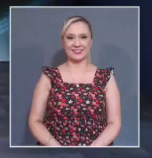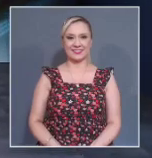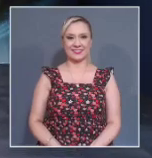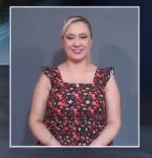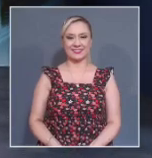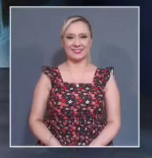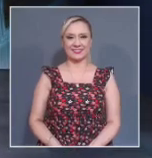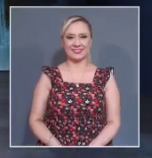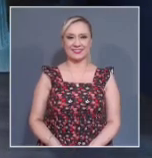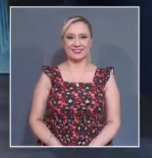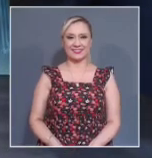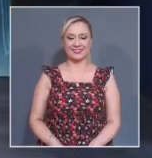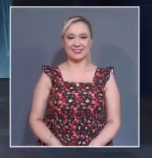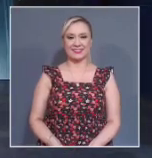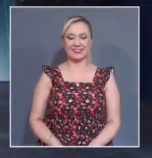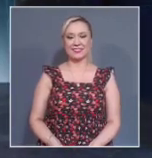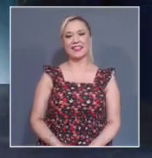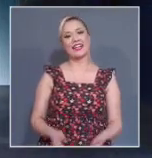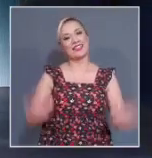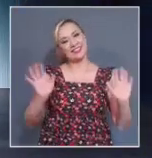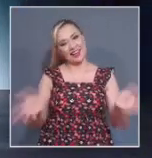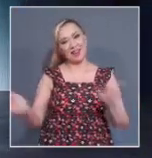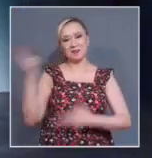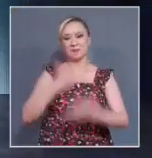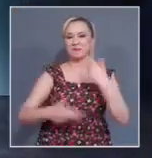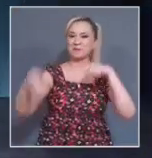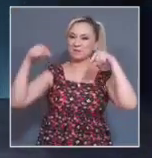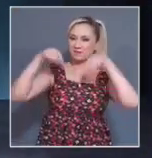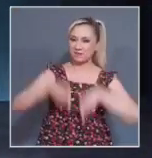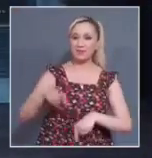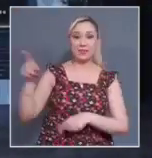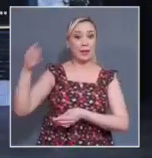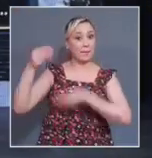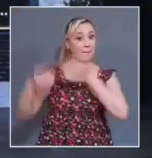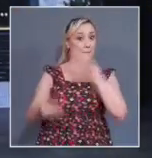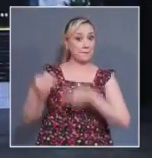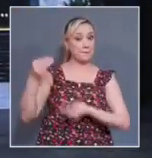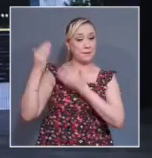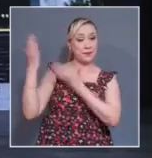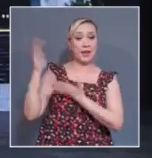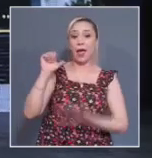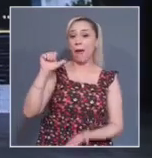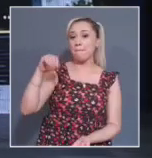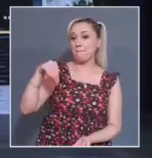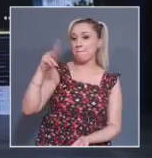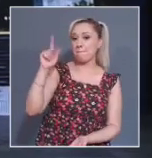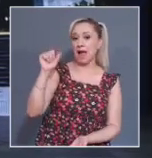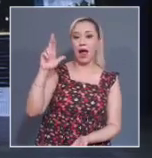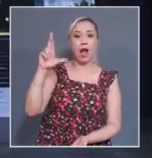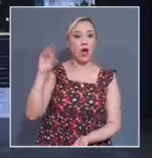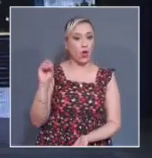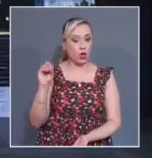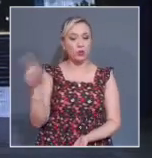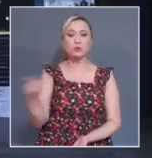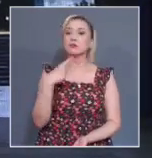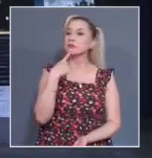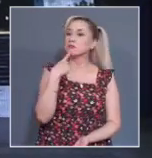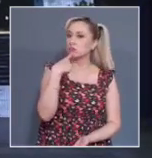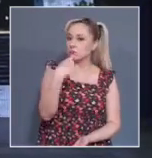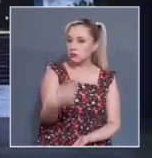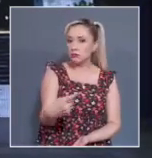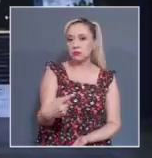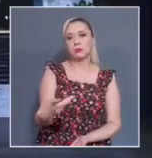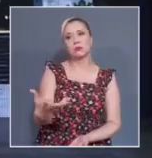Y efectivamente ya estamos de regreso. magistrada María Amparo Hernández manifestó que a pesar del malestar que se